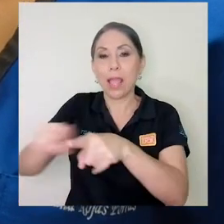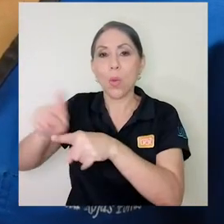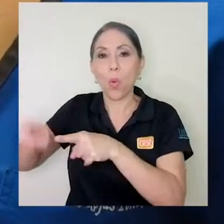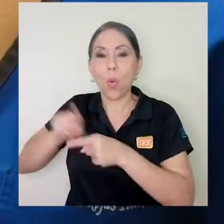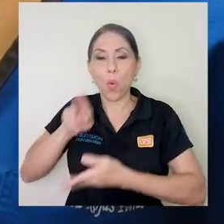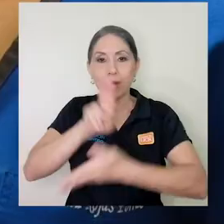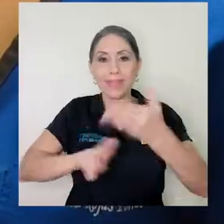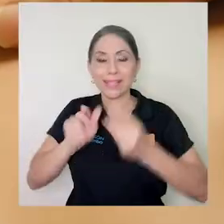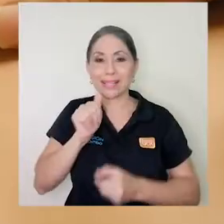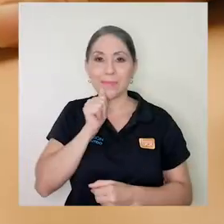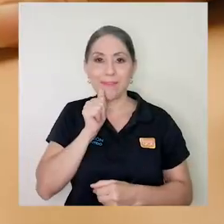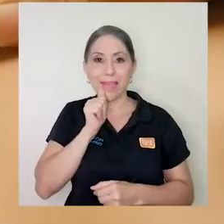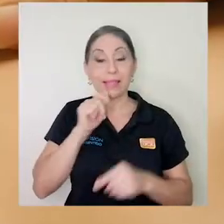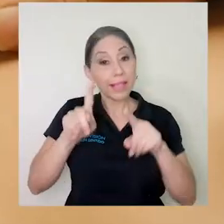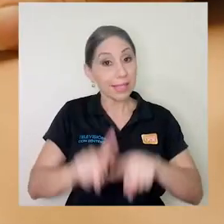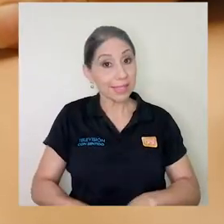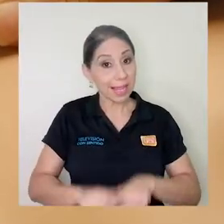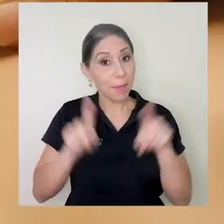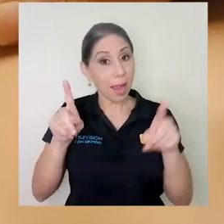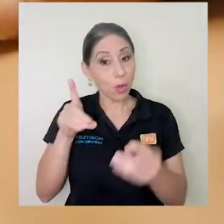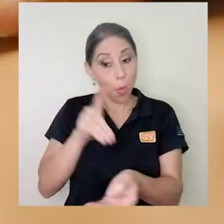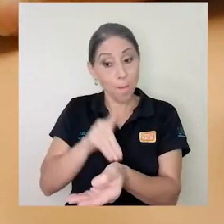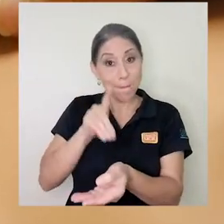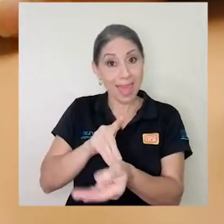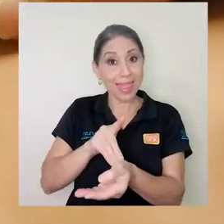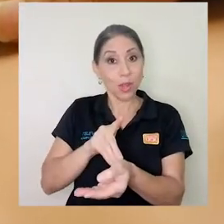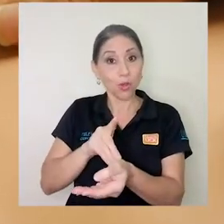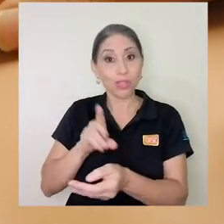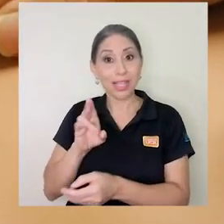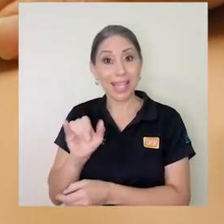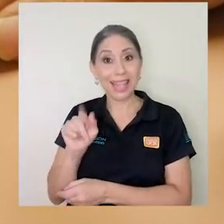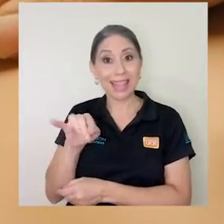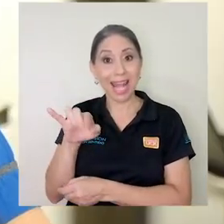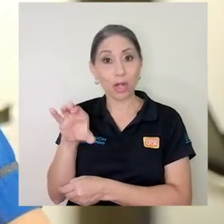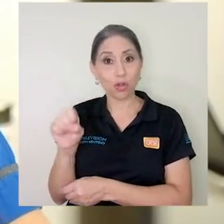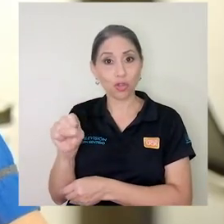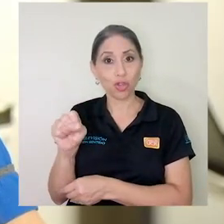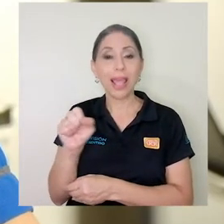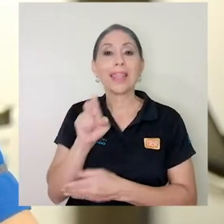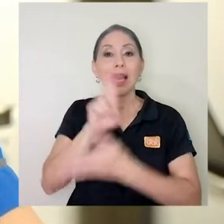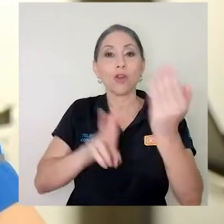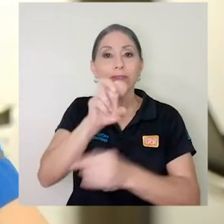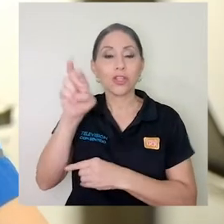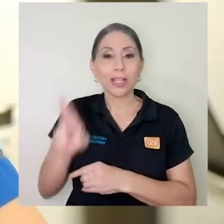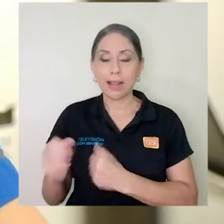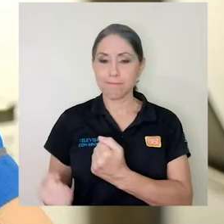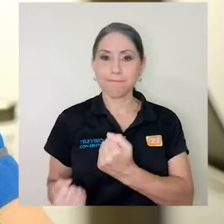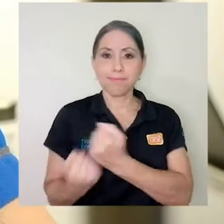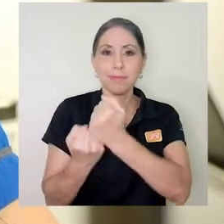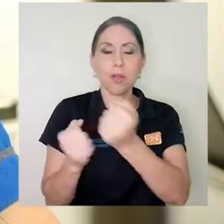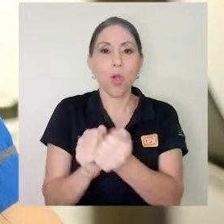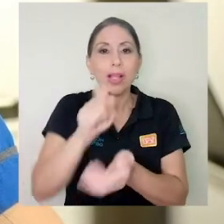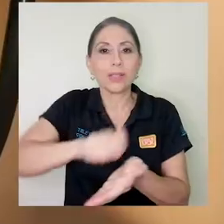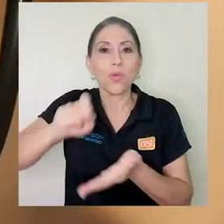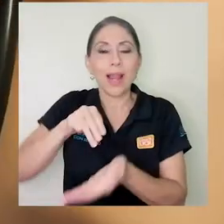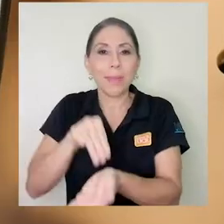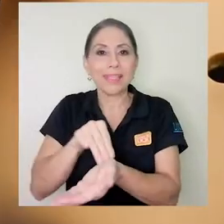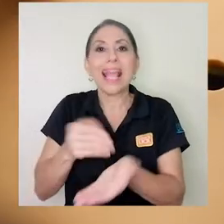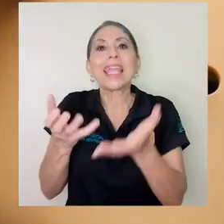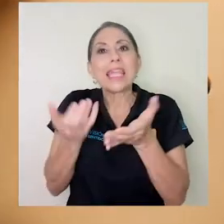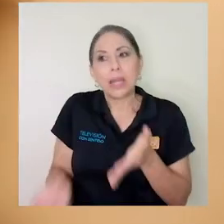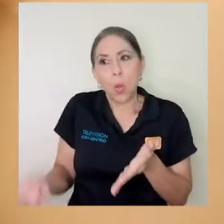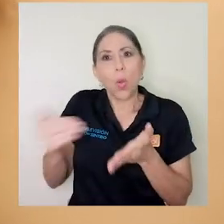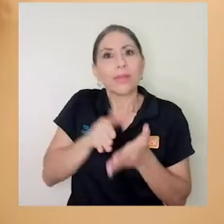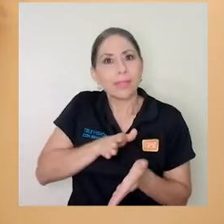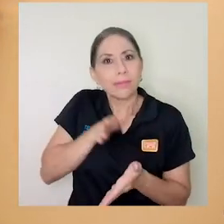privadas. Sin embargo, los médicos internos de la UCR, respaldados por la Escuela de Medicina, quieren